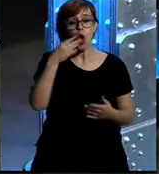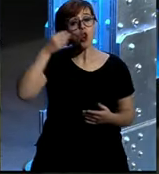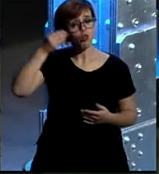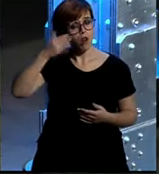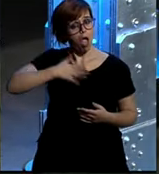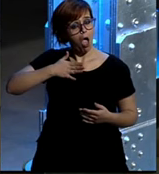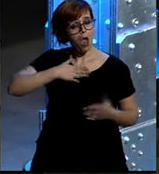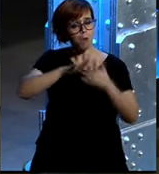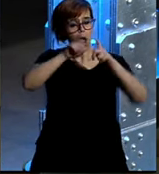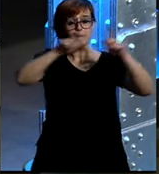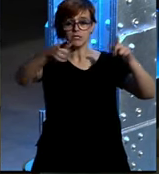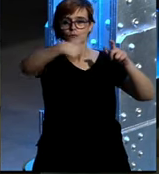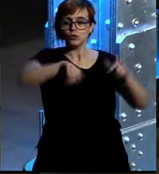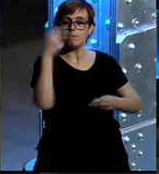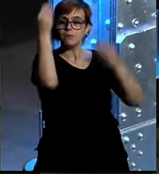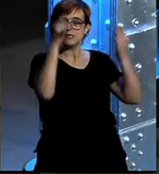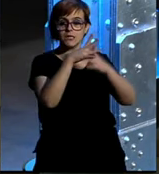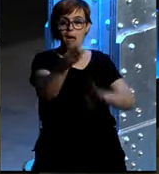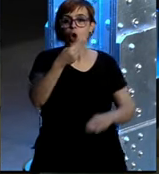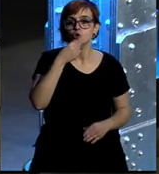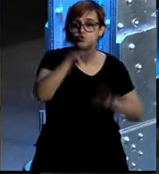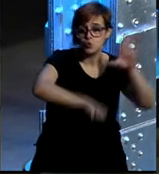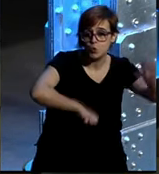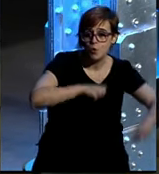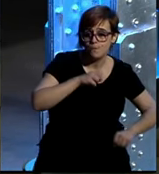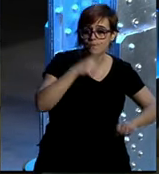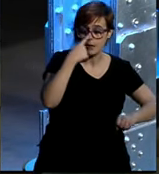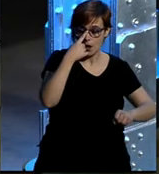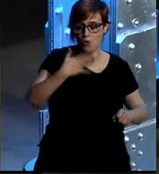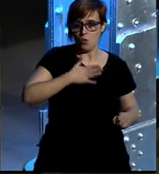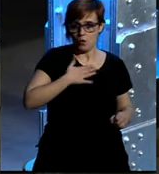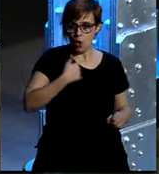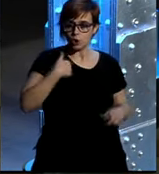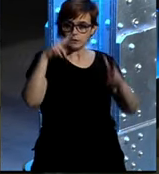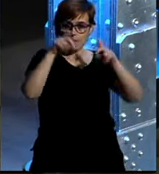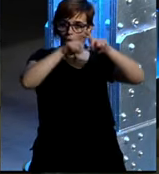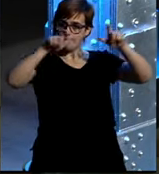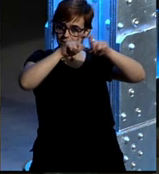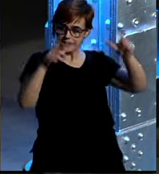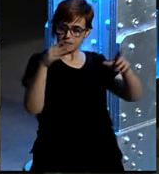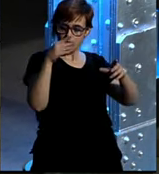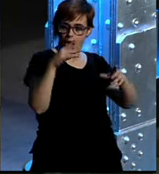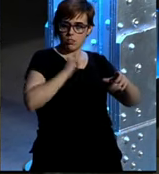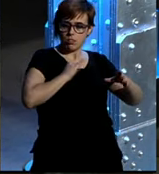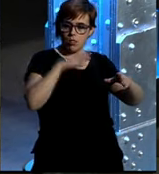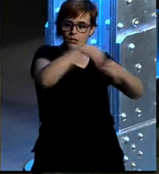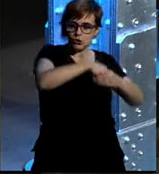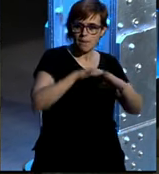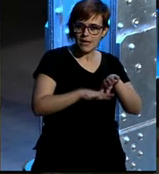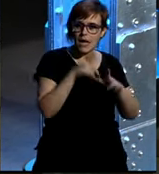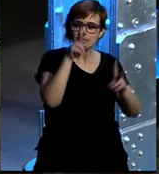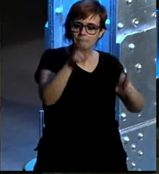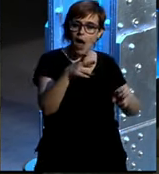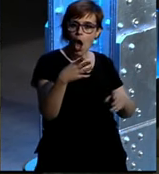que somos una empresa que todo el mundo puede interpretar como de gran consumo como yo trabajo desde el punto de vista corporativo de la compañía a no me interesan los consumidores